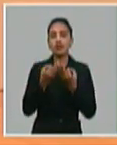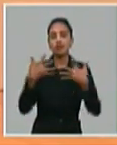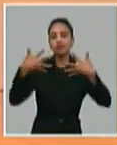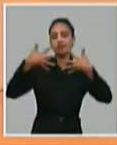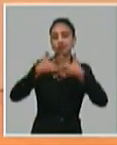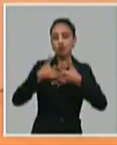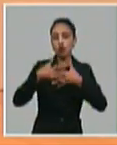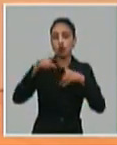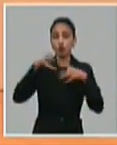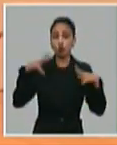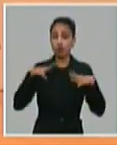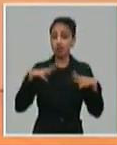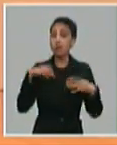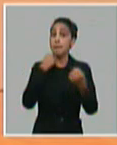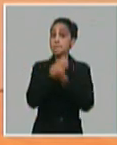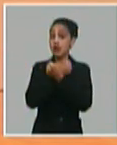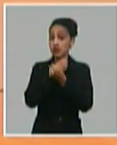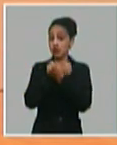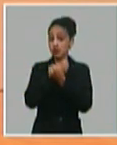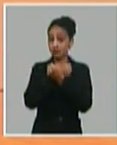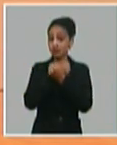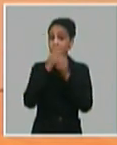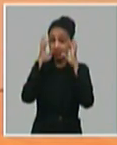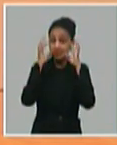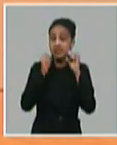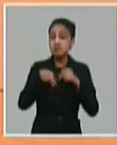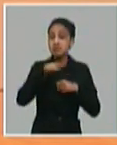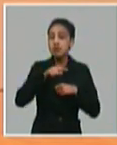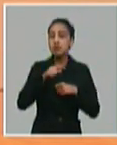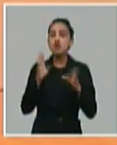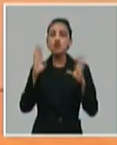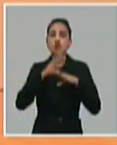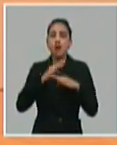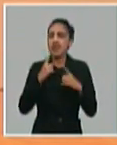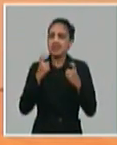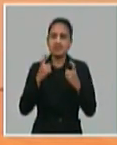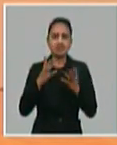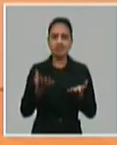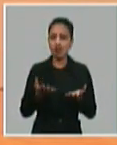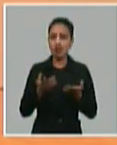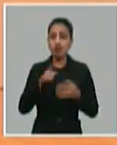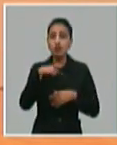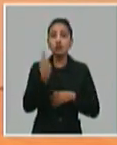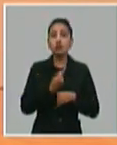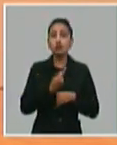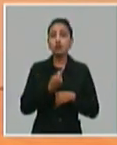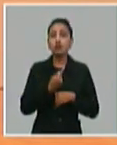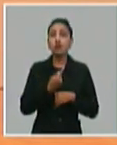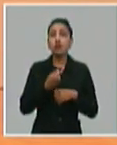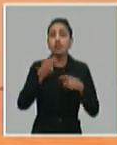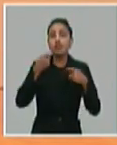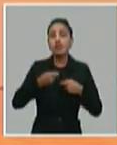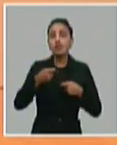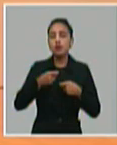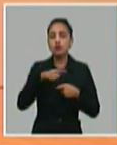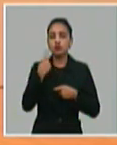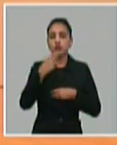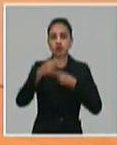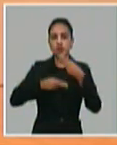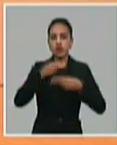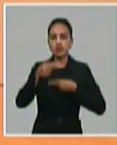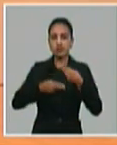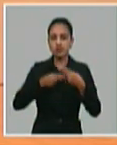hay un riesgo que se está corriendo de manera innecesaria y que nosotros estamos haciendo